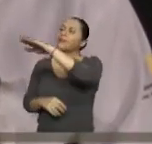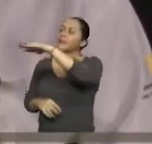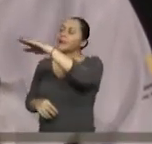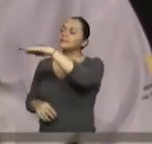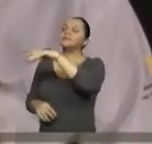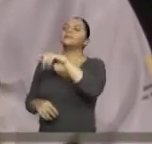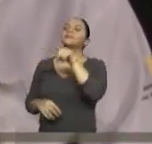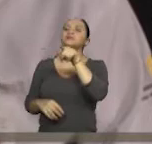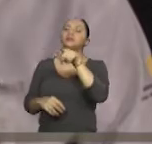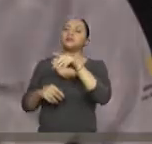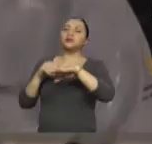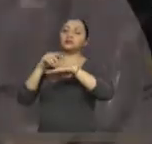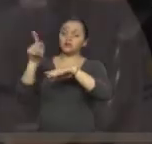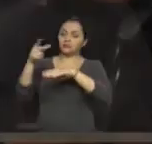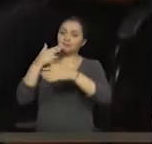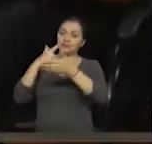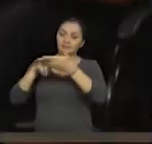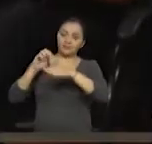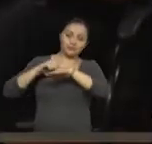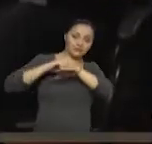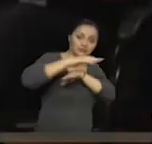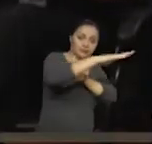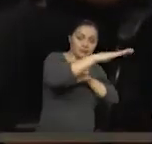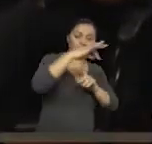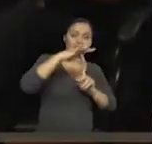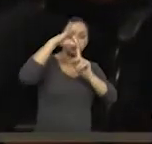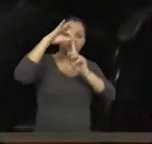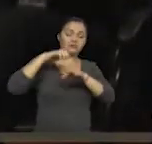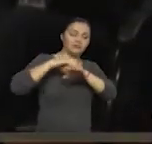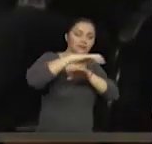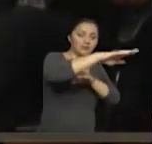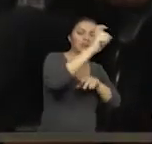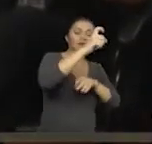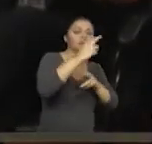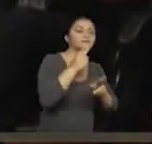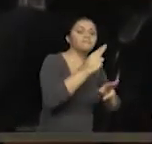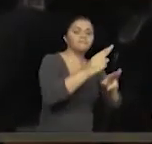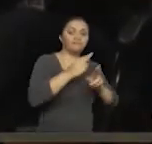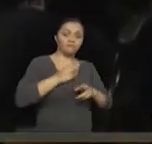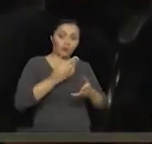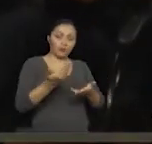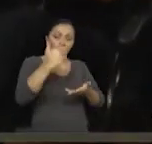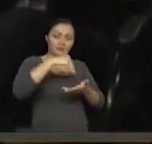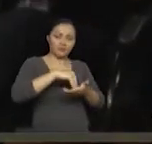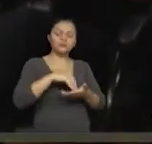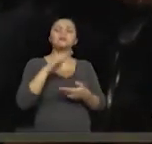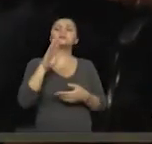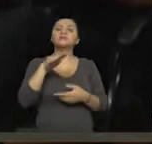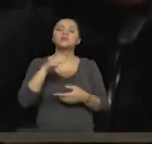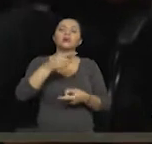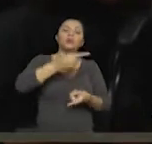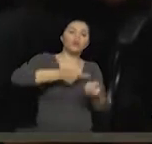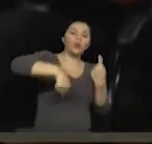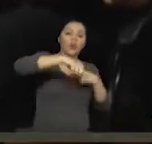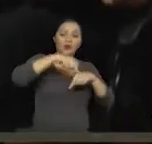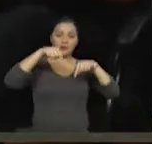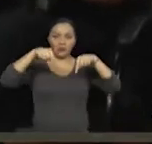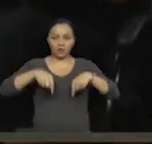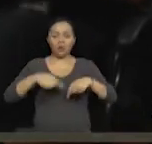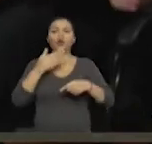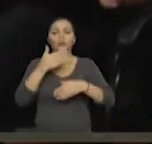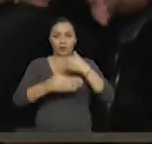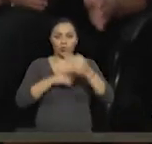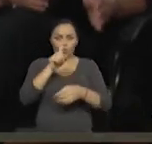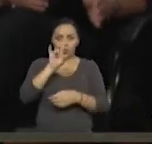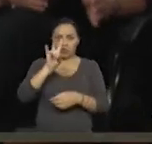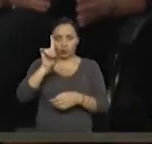le remite al especialista, como mencionaba Javier, una contrarreferencia dentro del mismo Ministerio de Salud Pública. Para regresar nuevamente a usted, ¿cómo es el procedimiento?